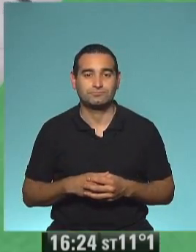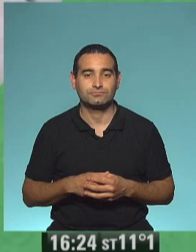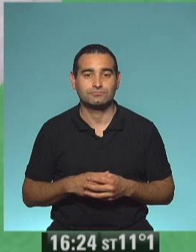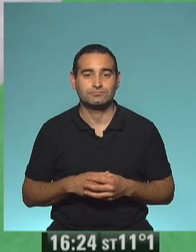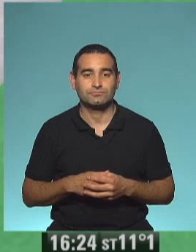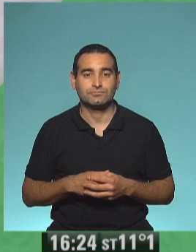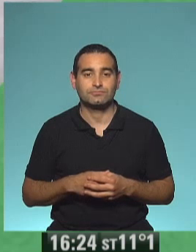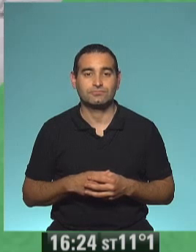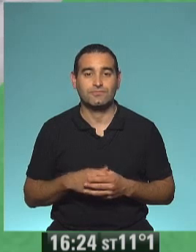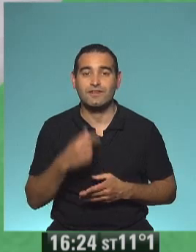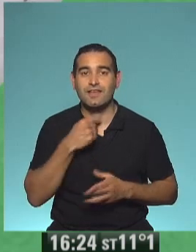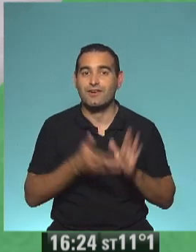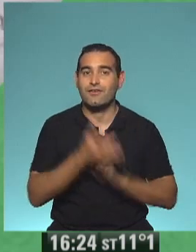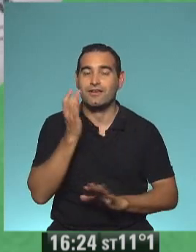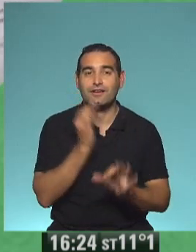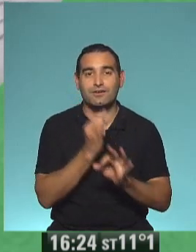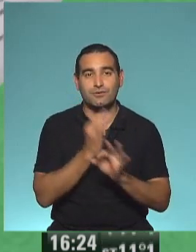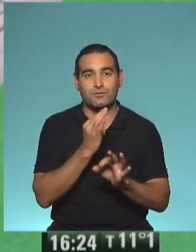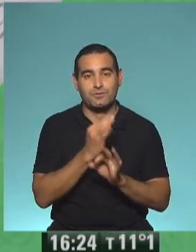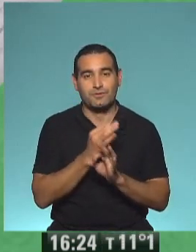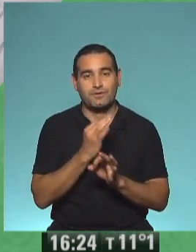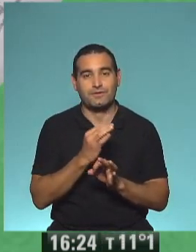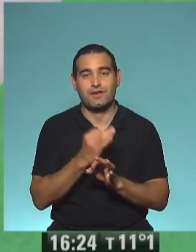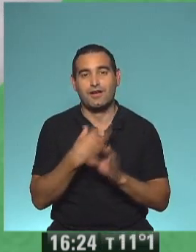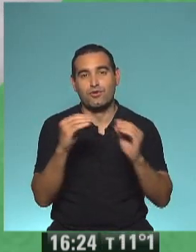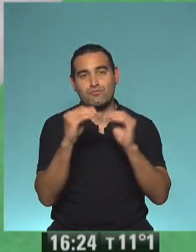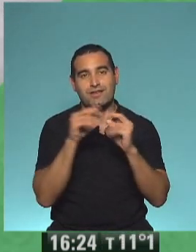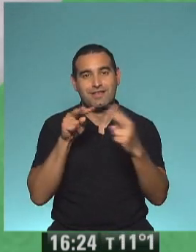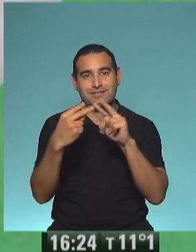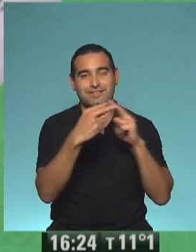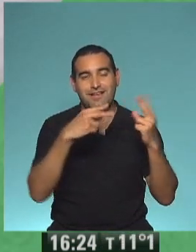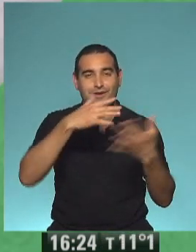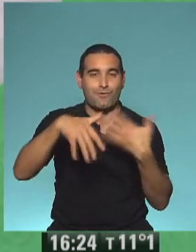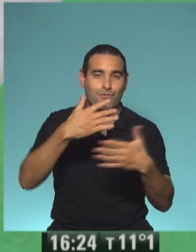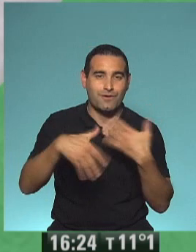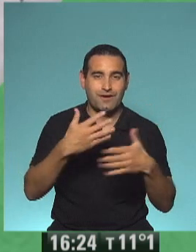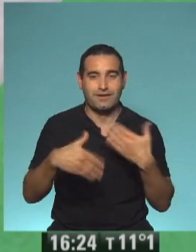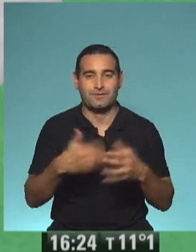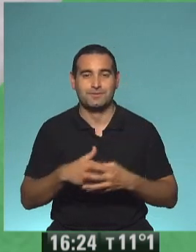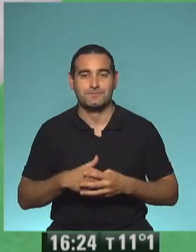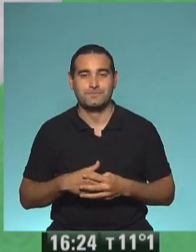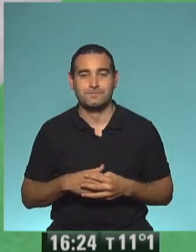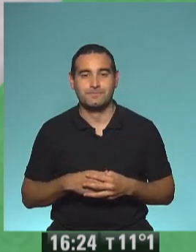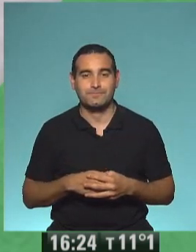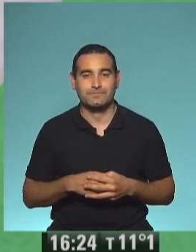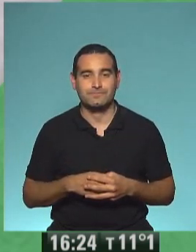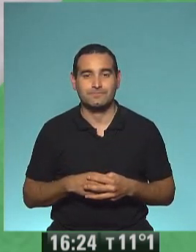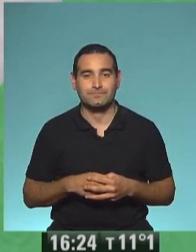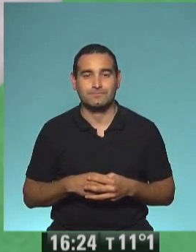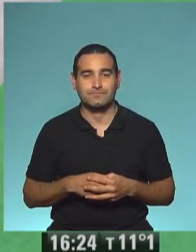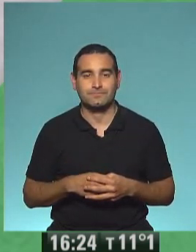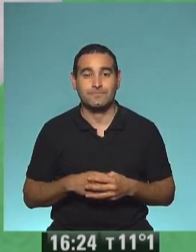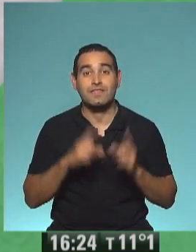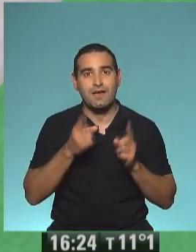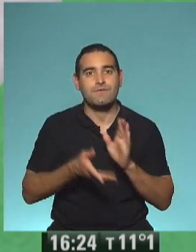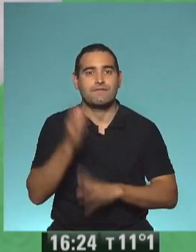escuela y a mi compañero a jugar y a comprar. Y a la